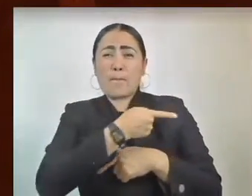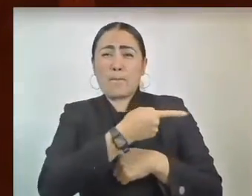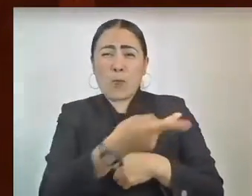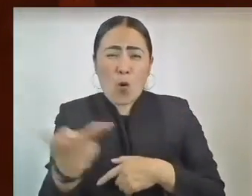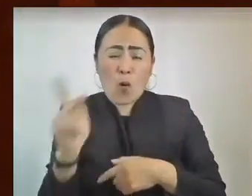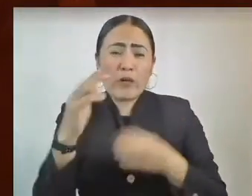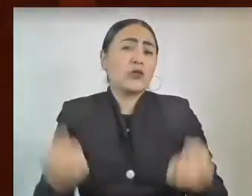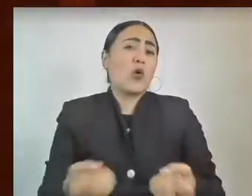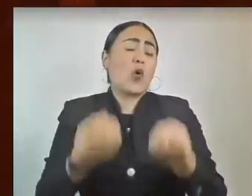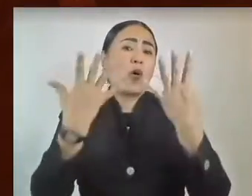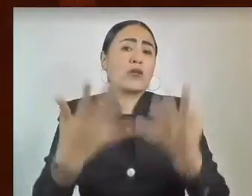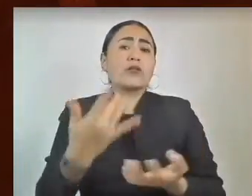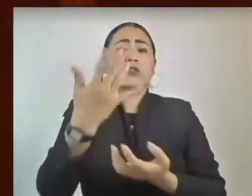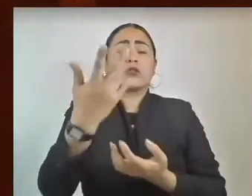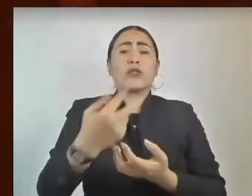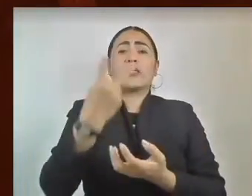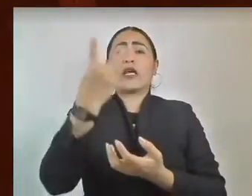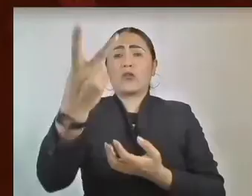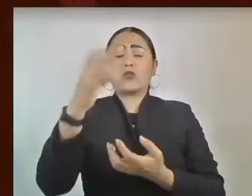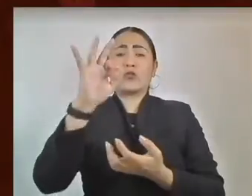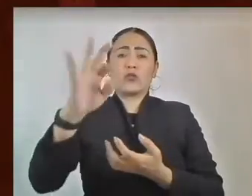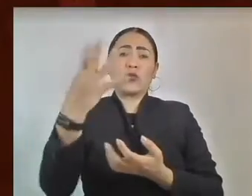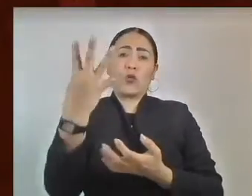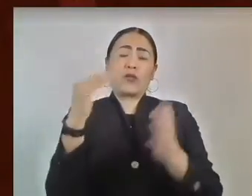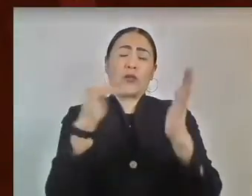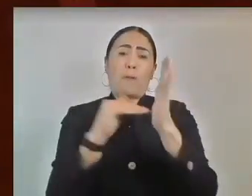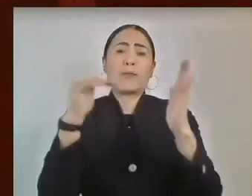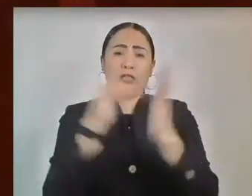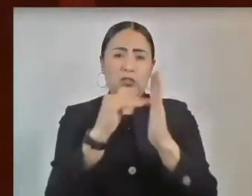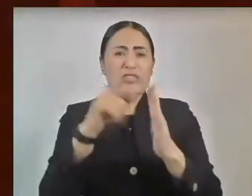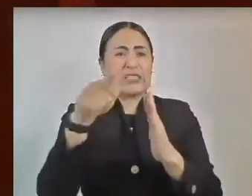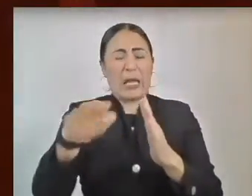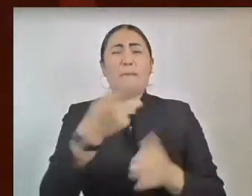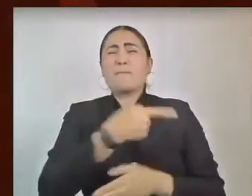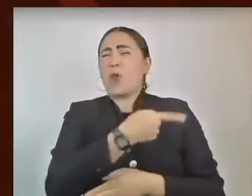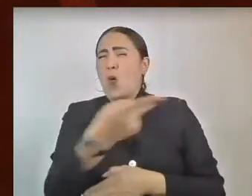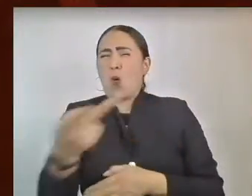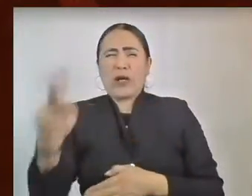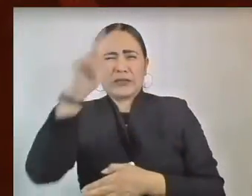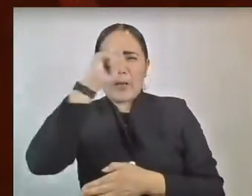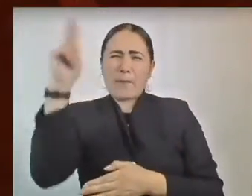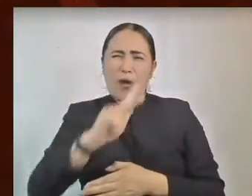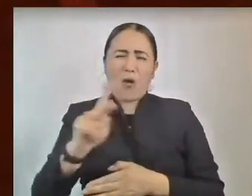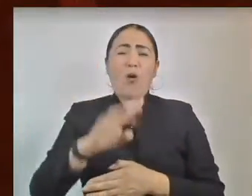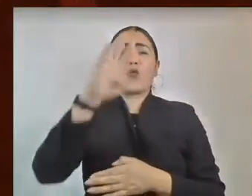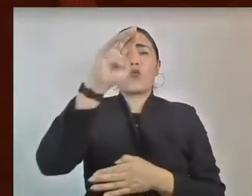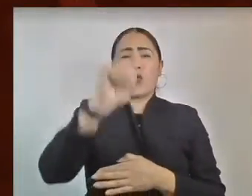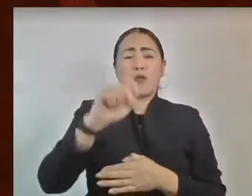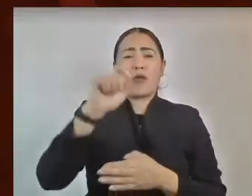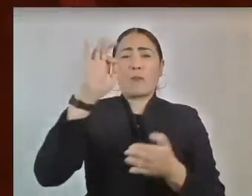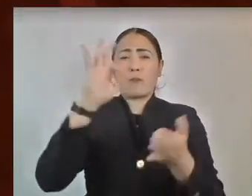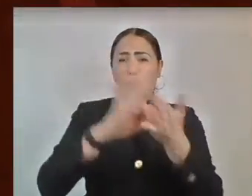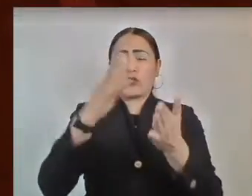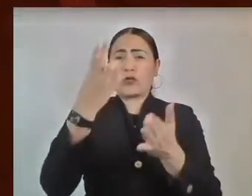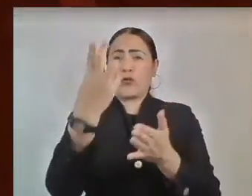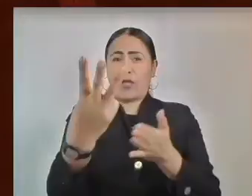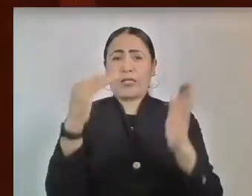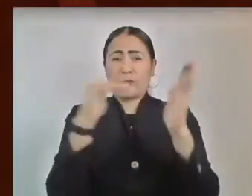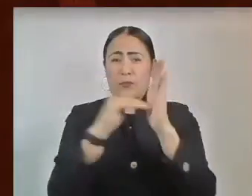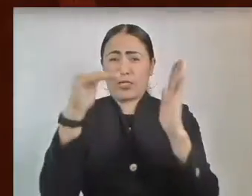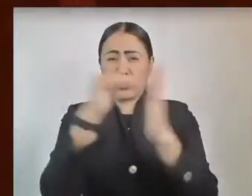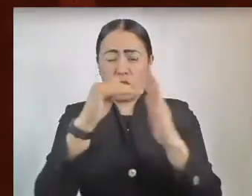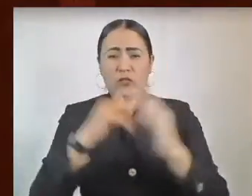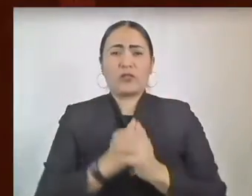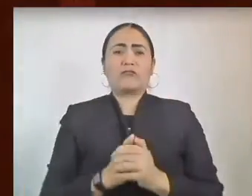.4 millones, en situación de pobreza extrema 9.3 millones, vulnerables por